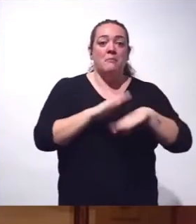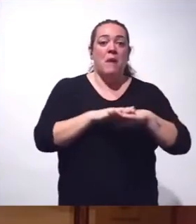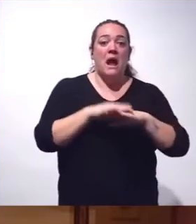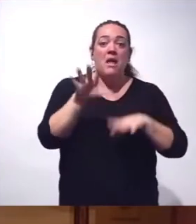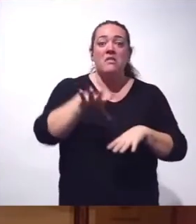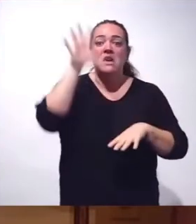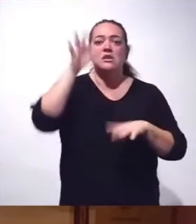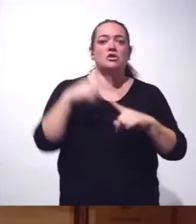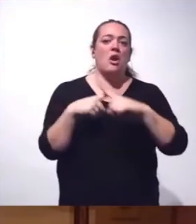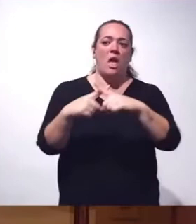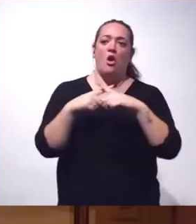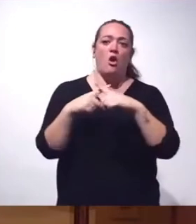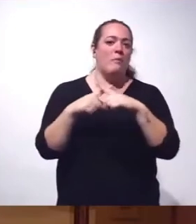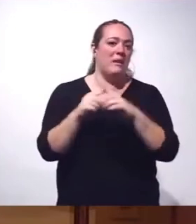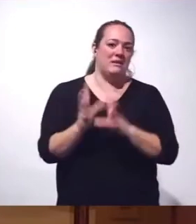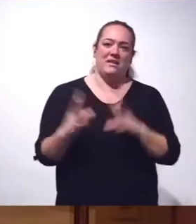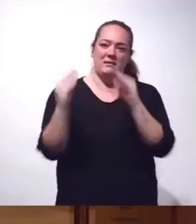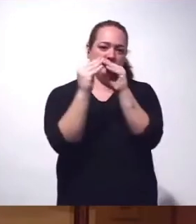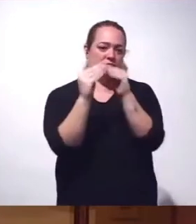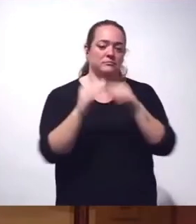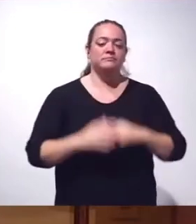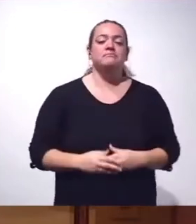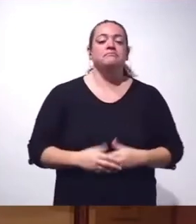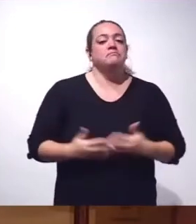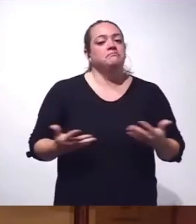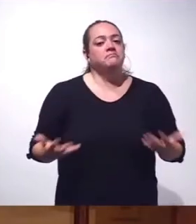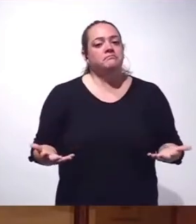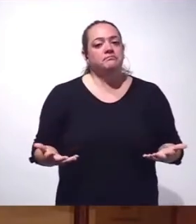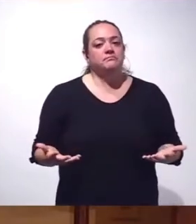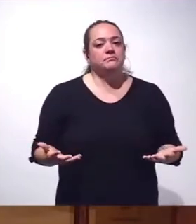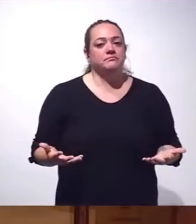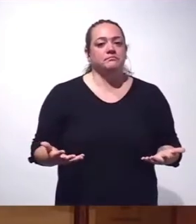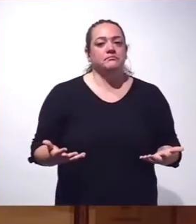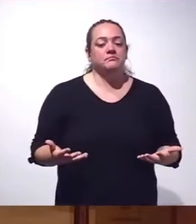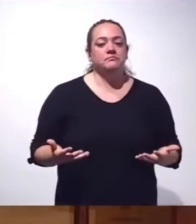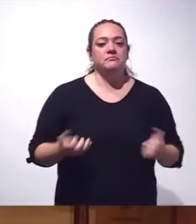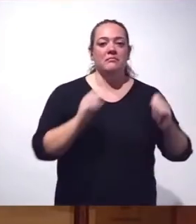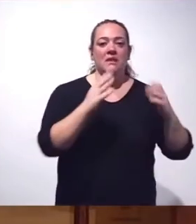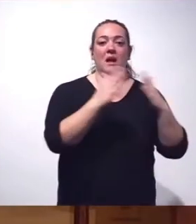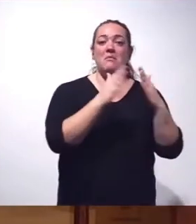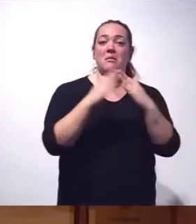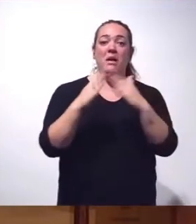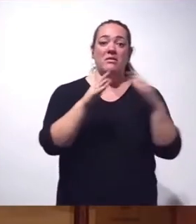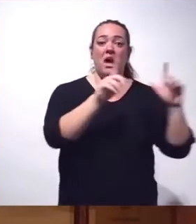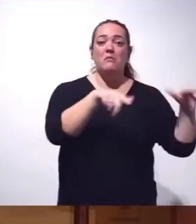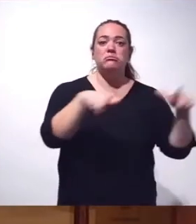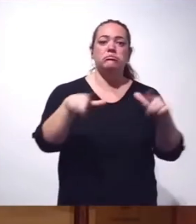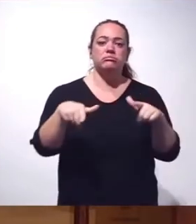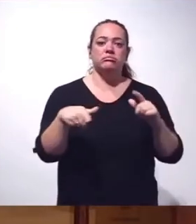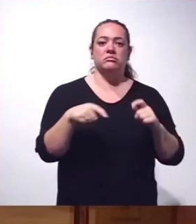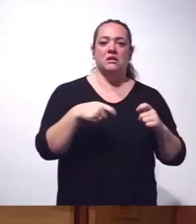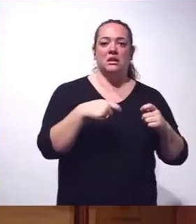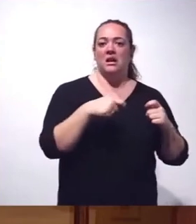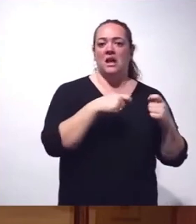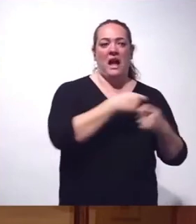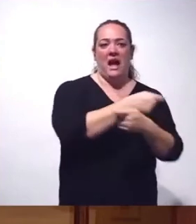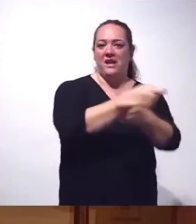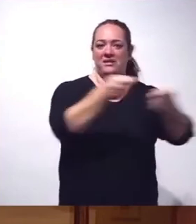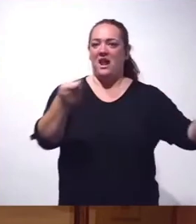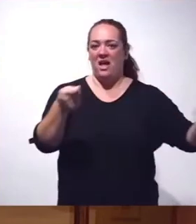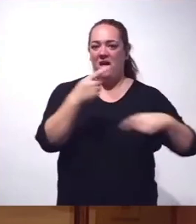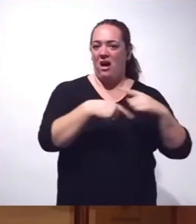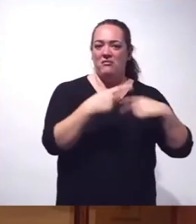compartidas. Y, por tanto, iremos colocando viviendas modulares y siendo entregadas a las familias